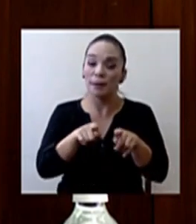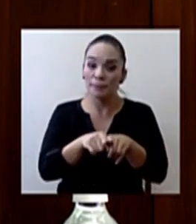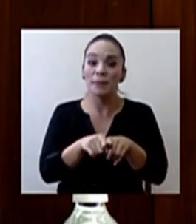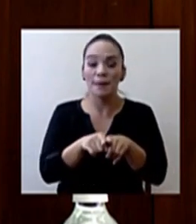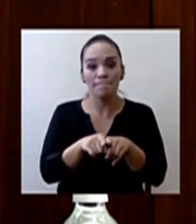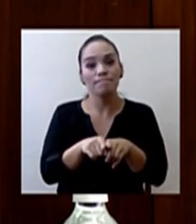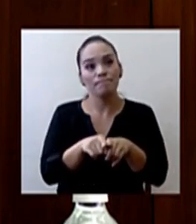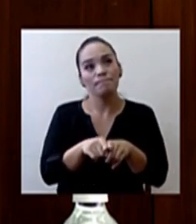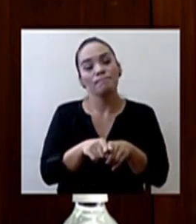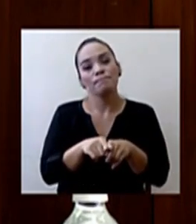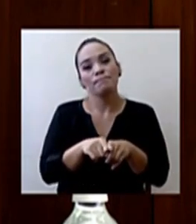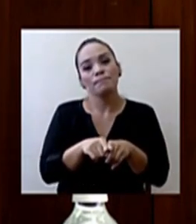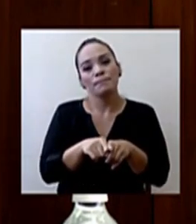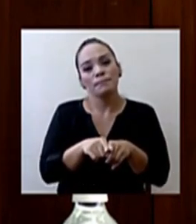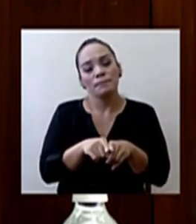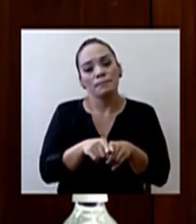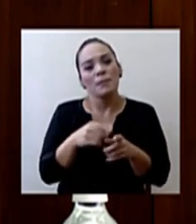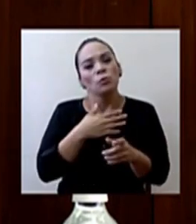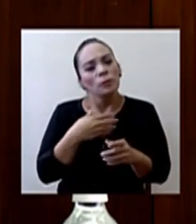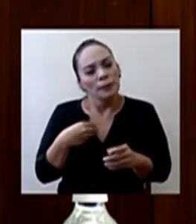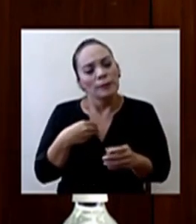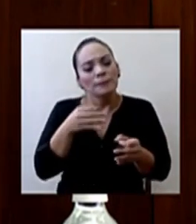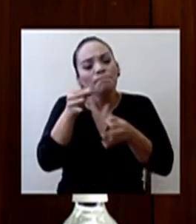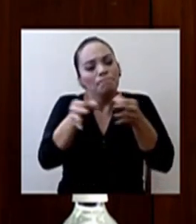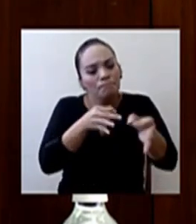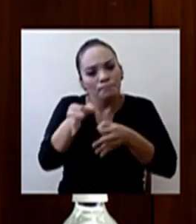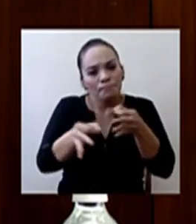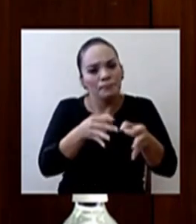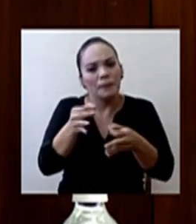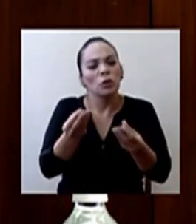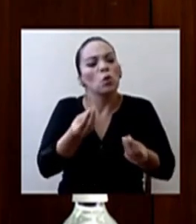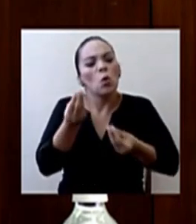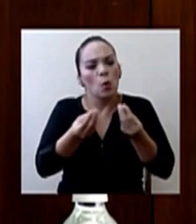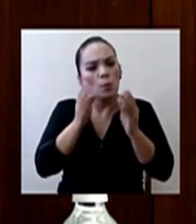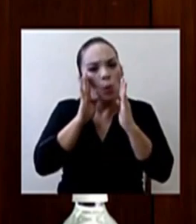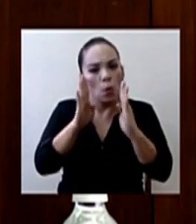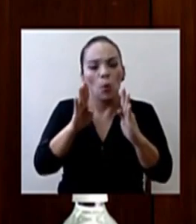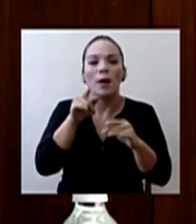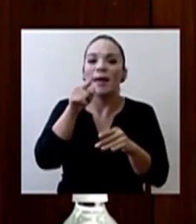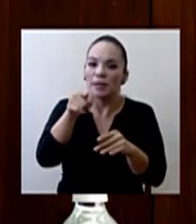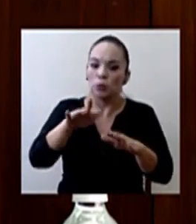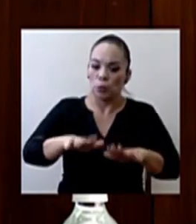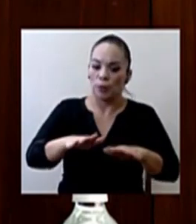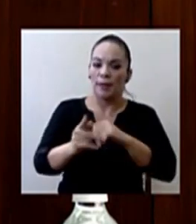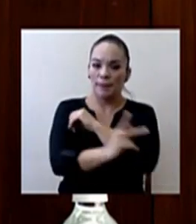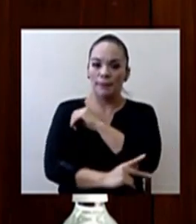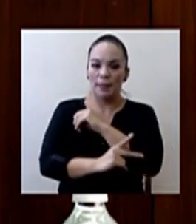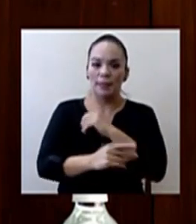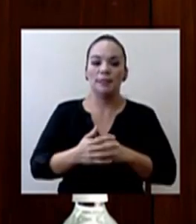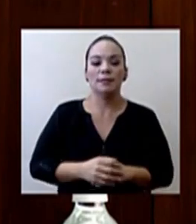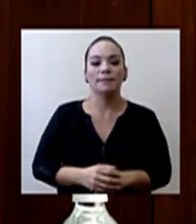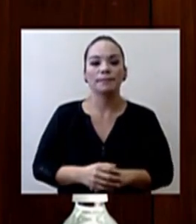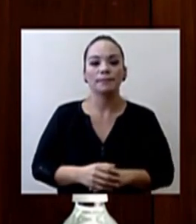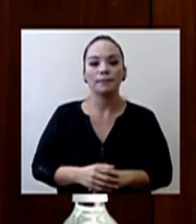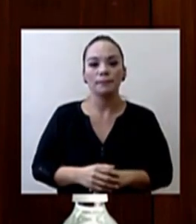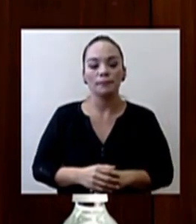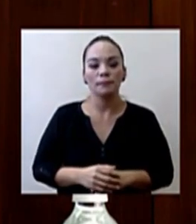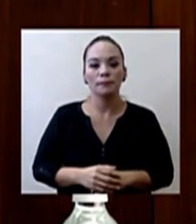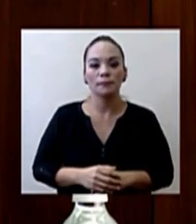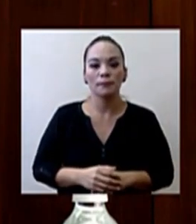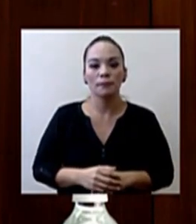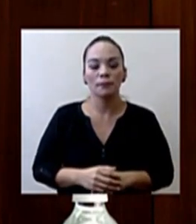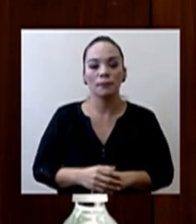una explicación de cómo se está abordando esto a nivel nacional. Han habido algunas